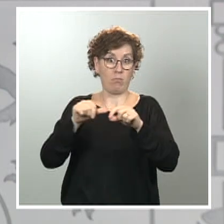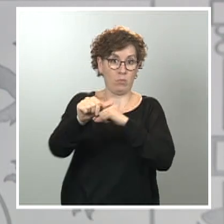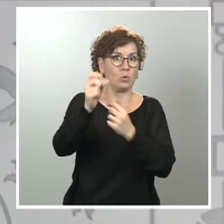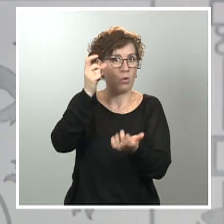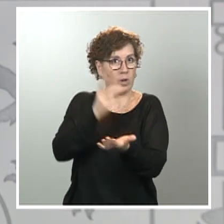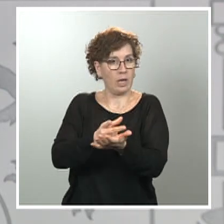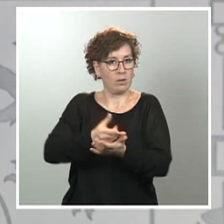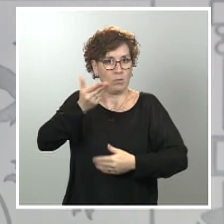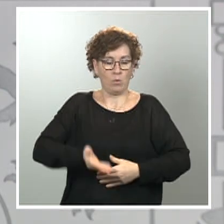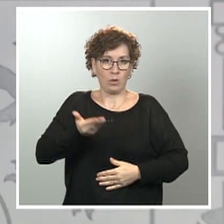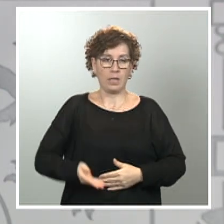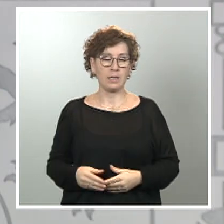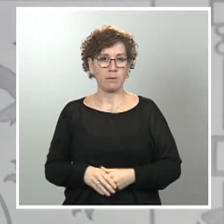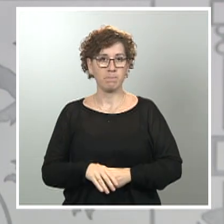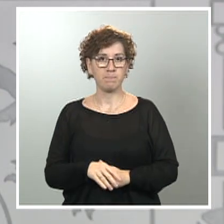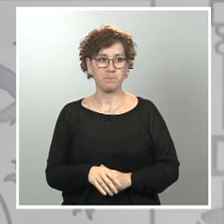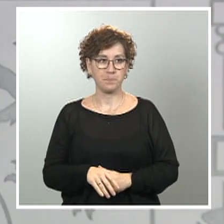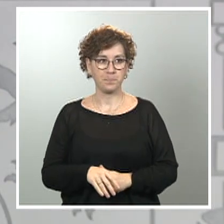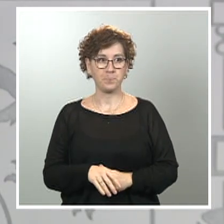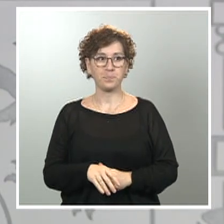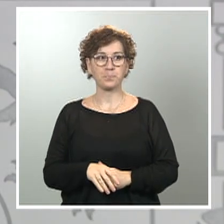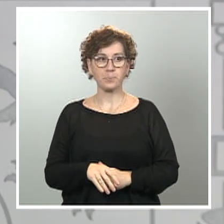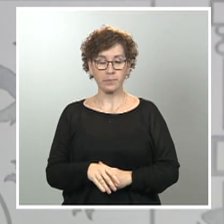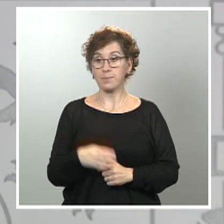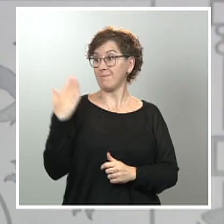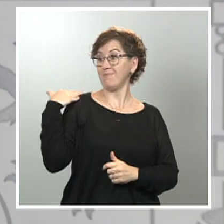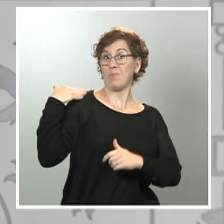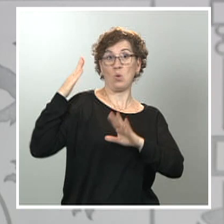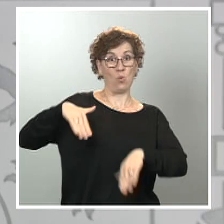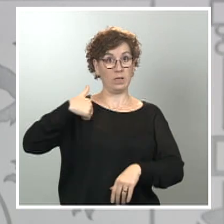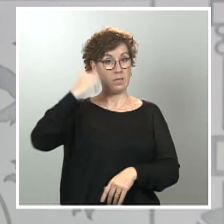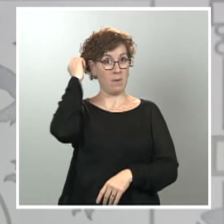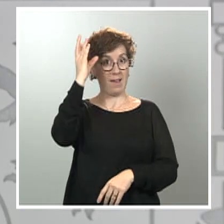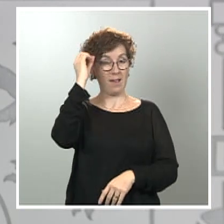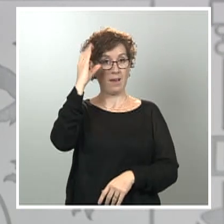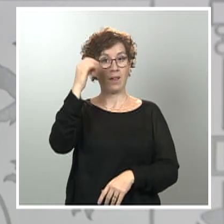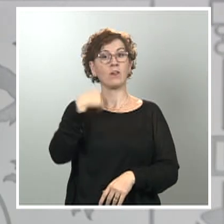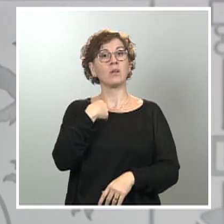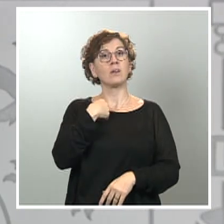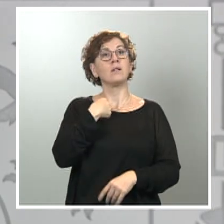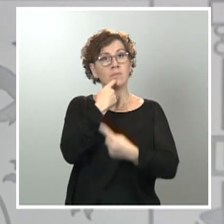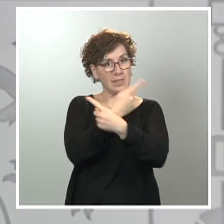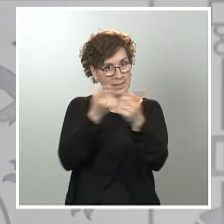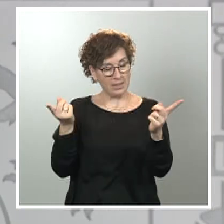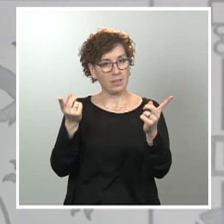delante de nosotros mismos. En mi última comparecencia les expresé también que nos recuperaremos